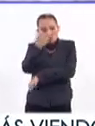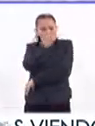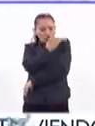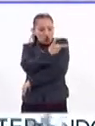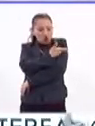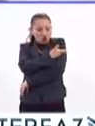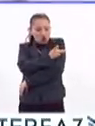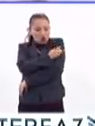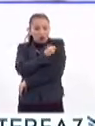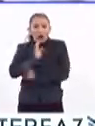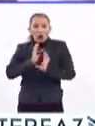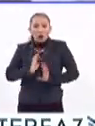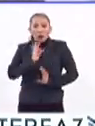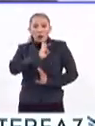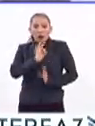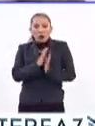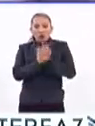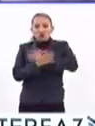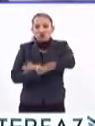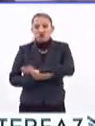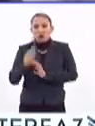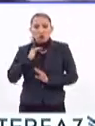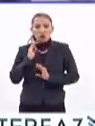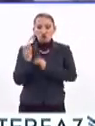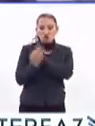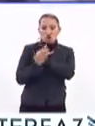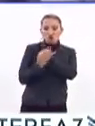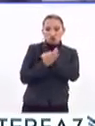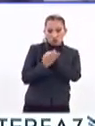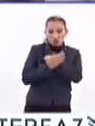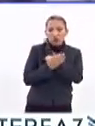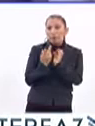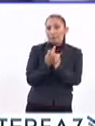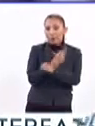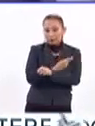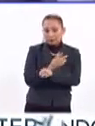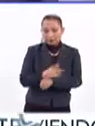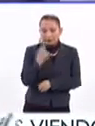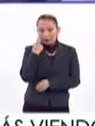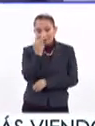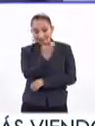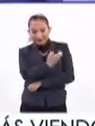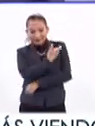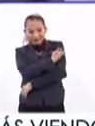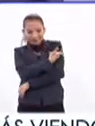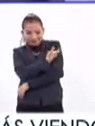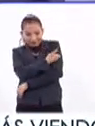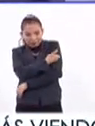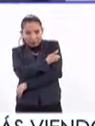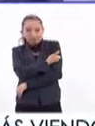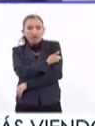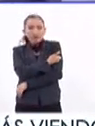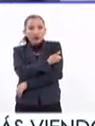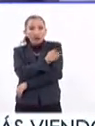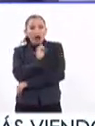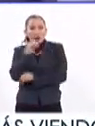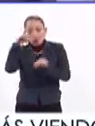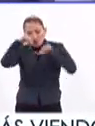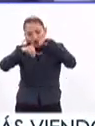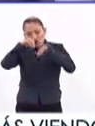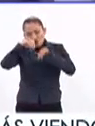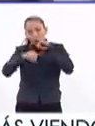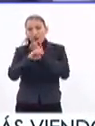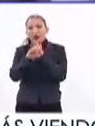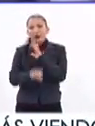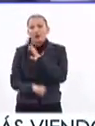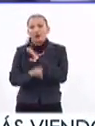el cuerpo sea capaz de producir anticuerpos. ¿Qué es lo que pasa? Normalmente a estas vacunas se le ponen ciertos compuestos